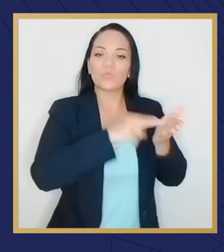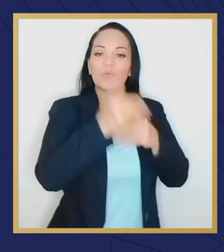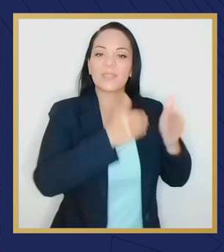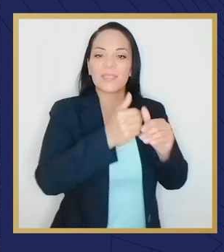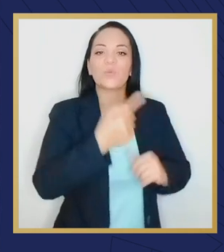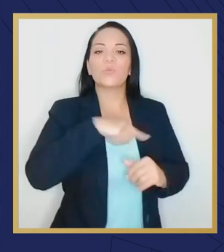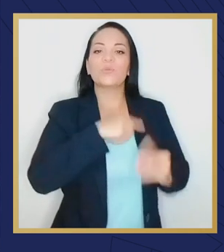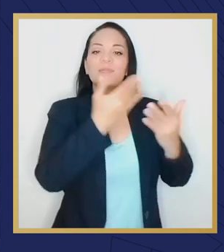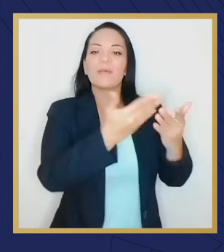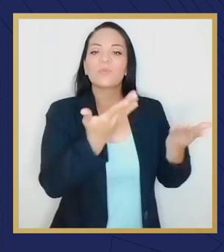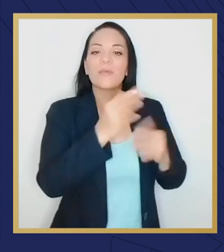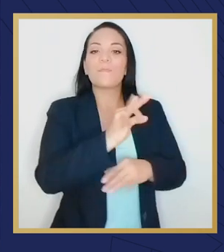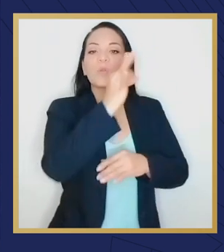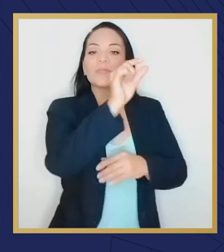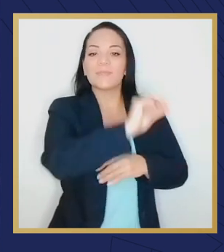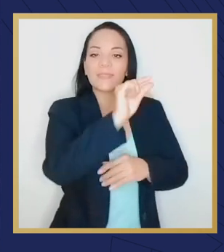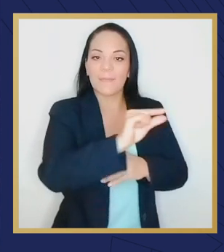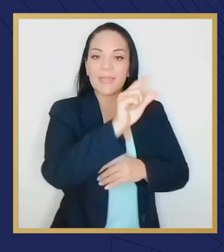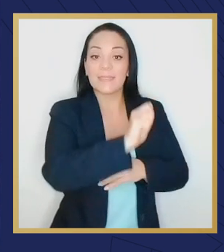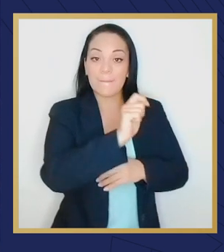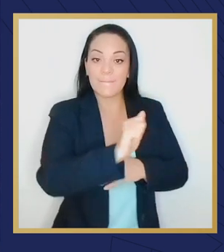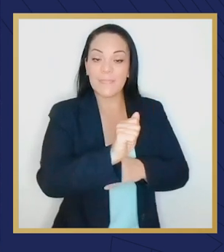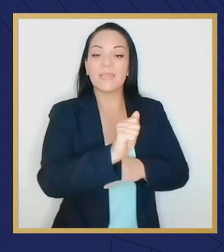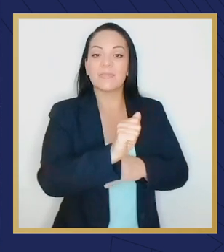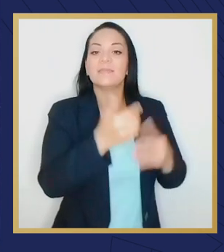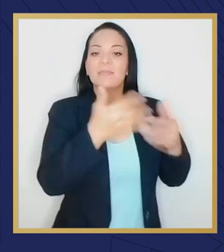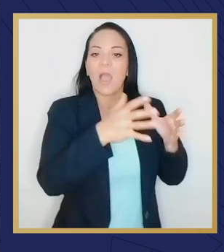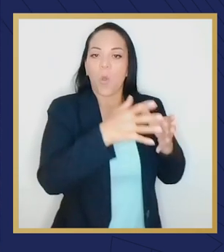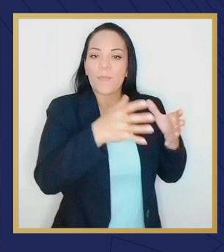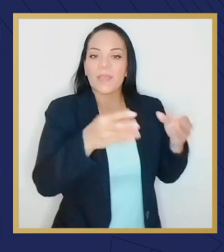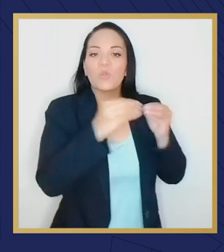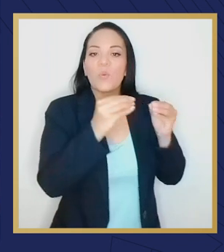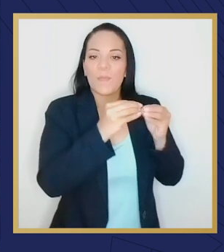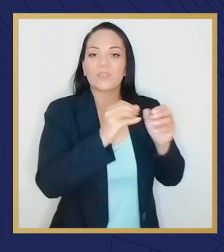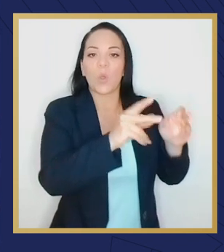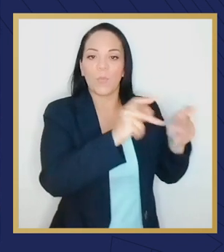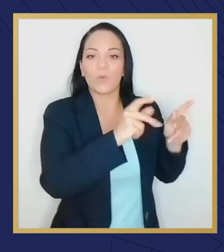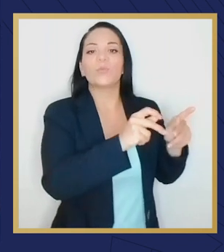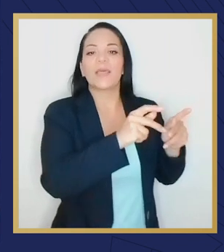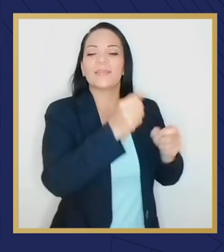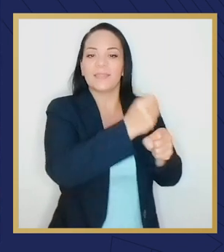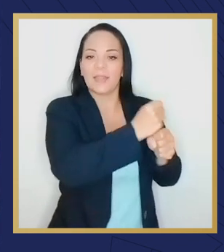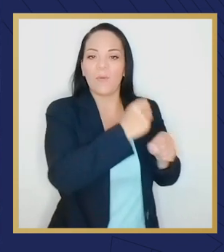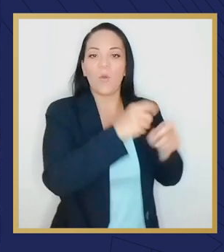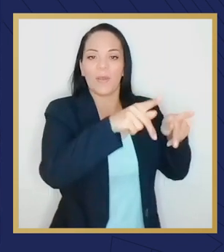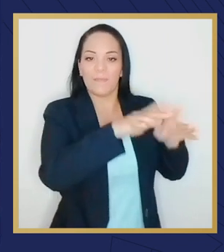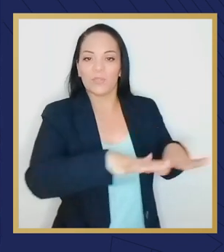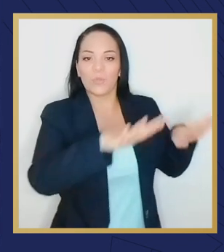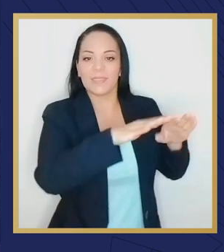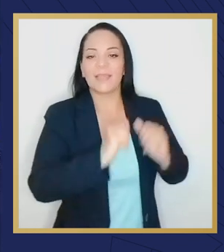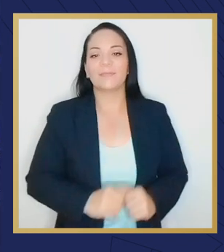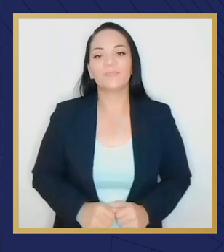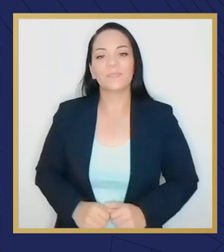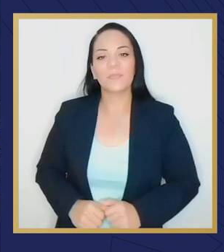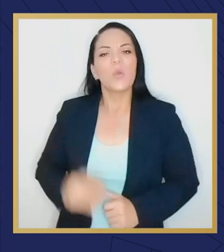contrataciones. Esperamos que en las próximas semanas y meses se estará aumentando las oportunidades de empleo para personas de la